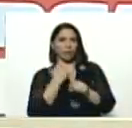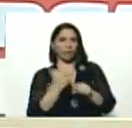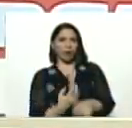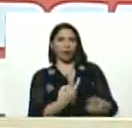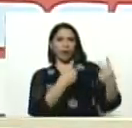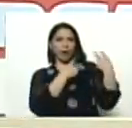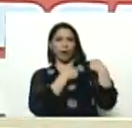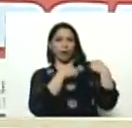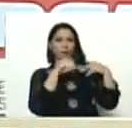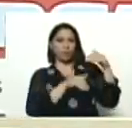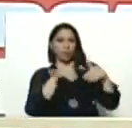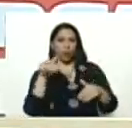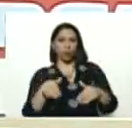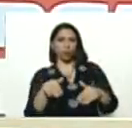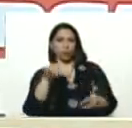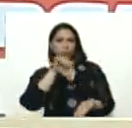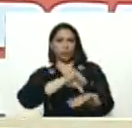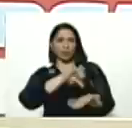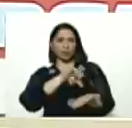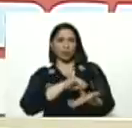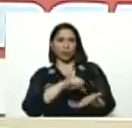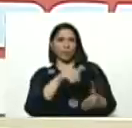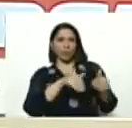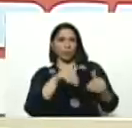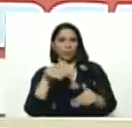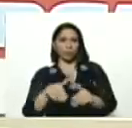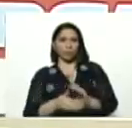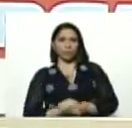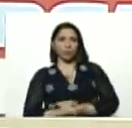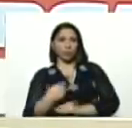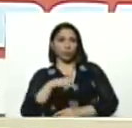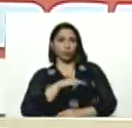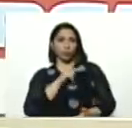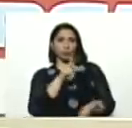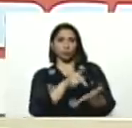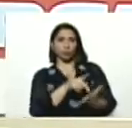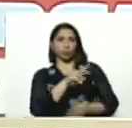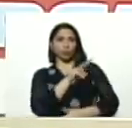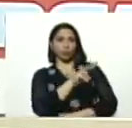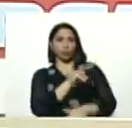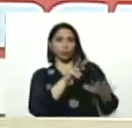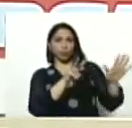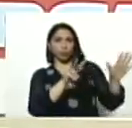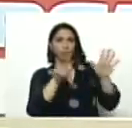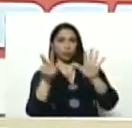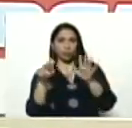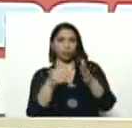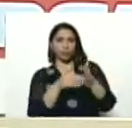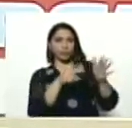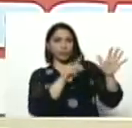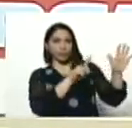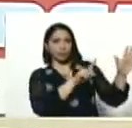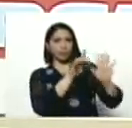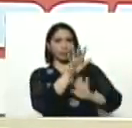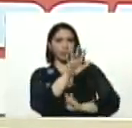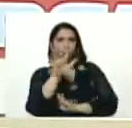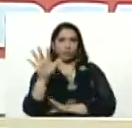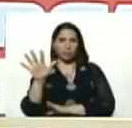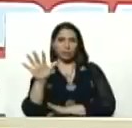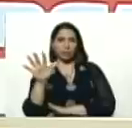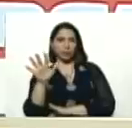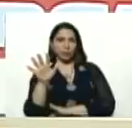de voto, en un centro de votación, y llegamos, presidente, a 278 mil, 655,